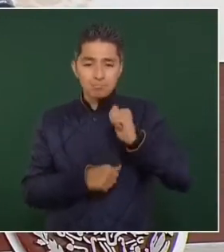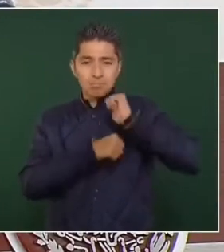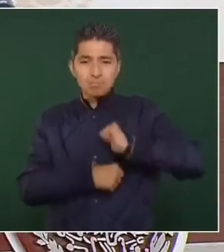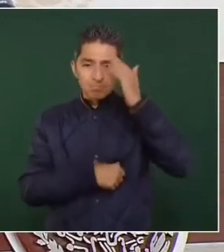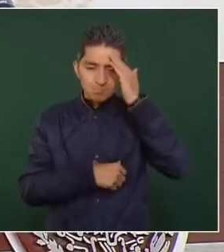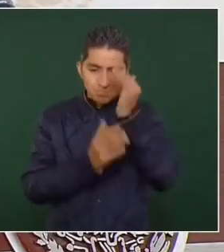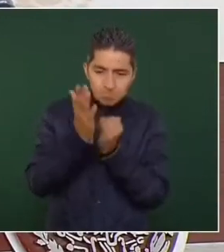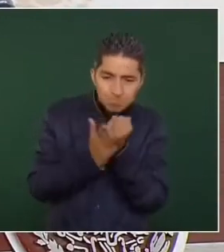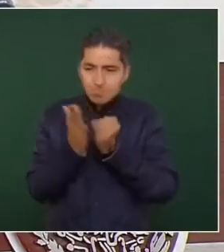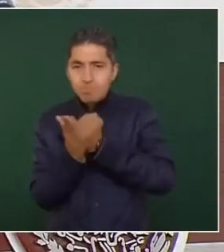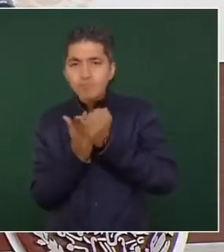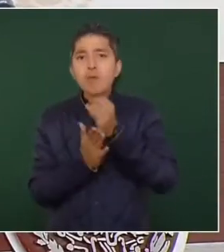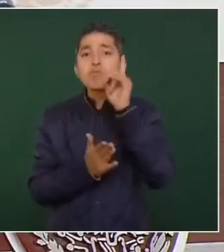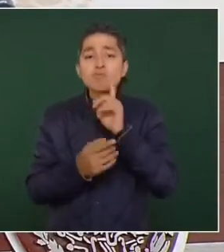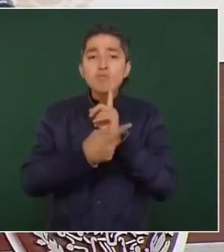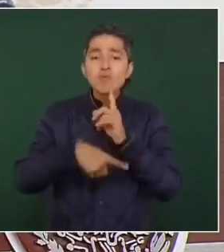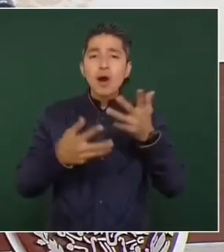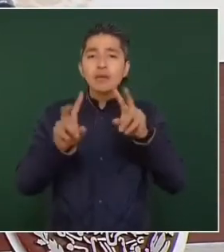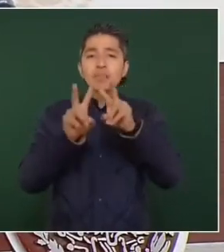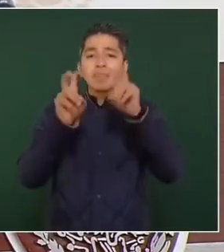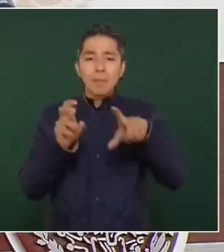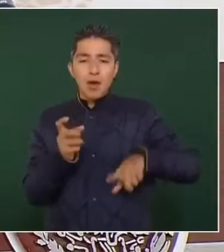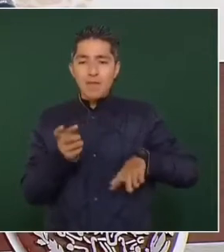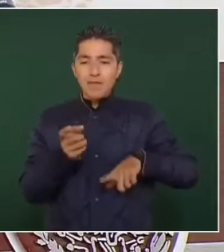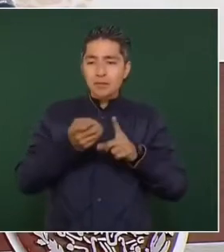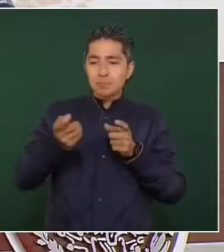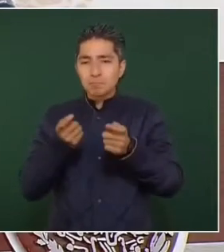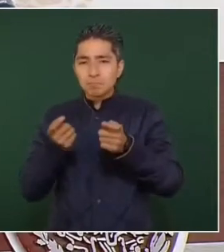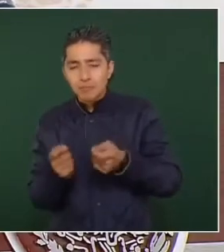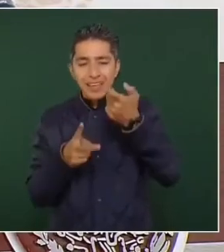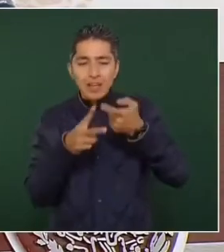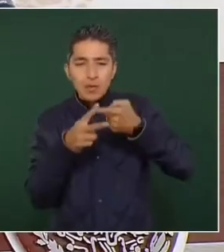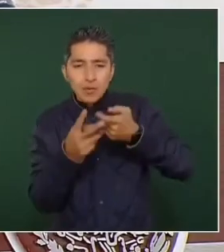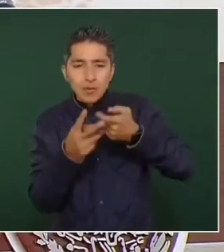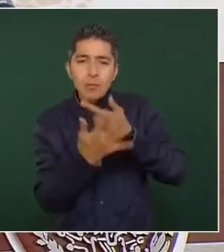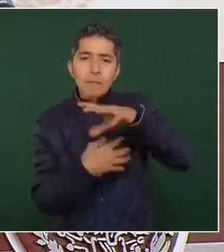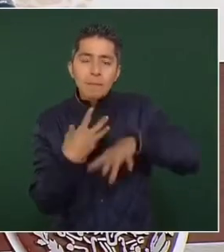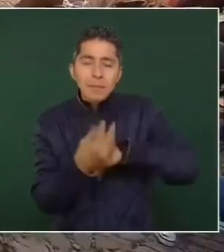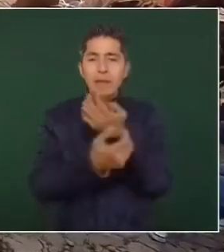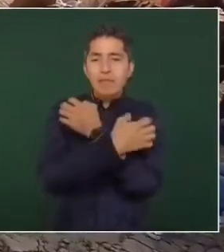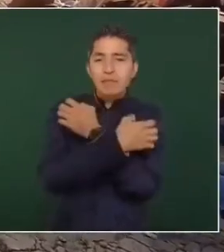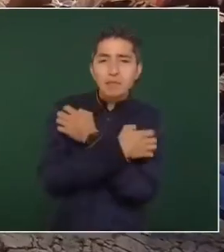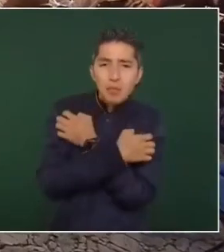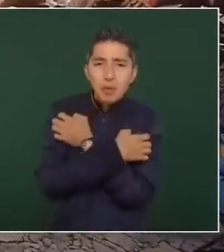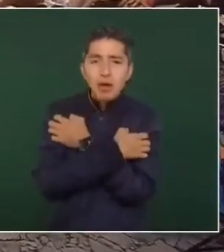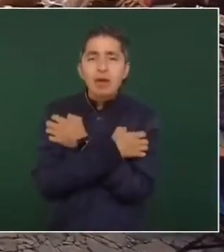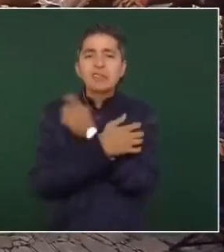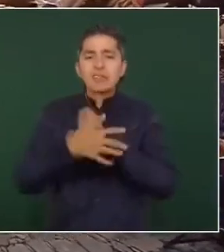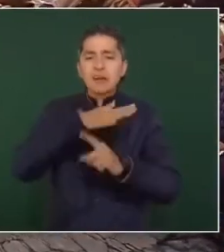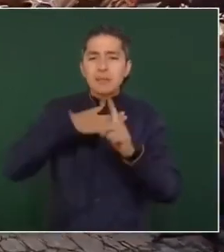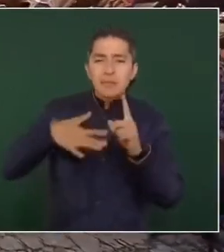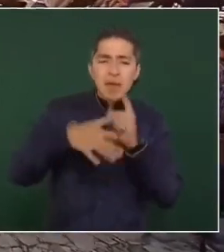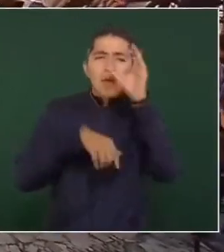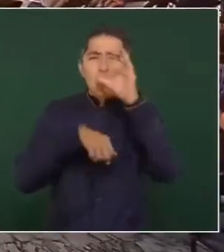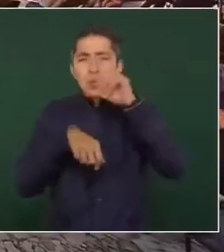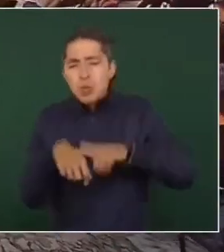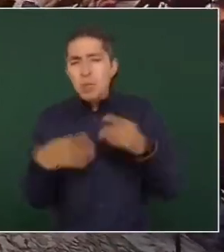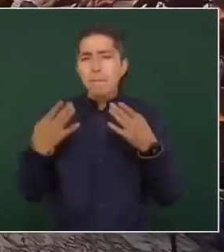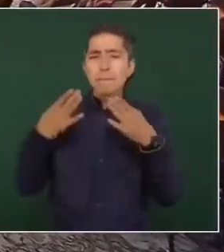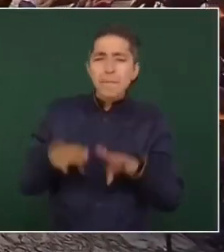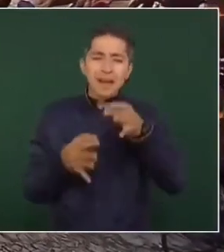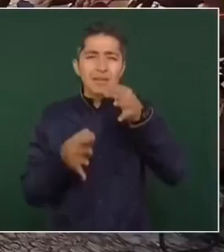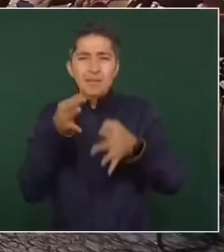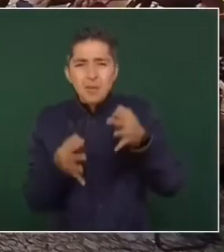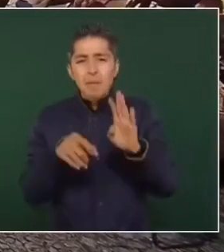tomadas por mujeres en materia de gobernabilidad, de economía, de educación, medioambiental, cultural, bancario,